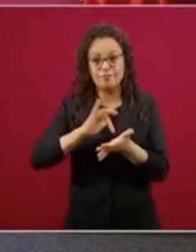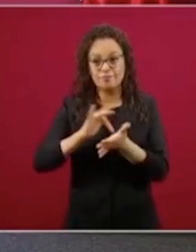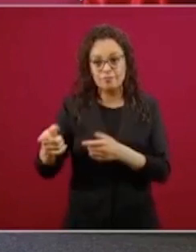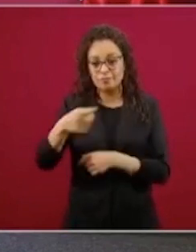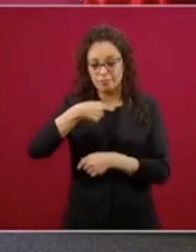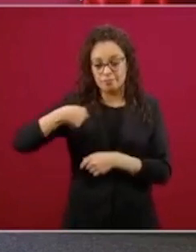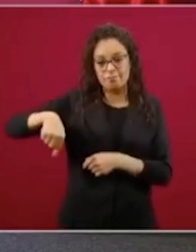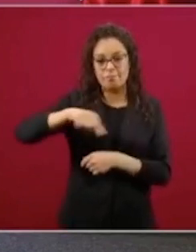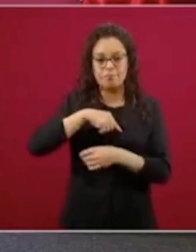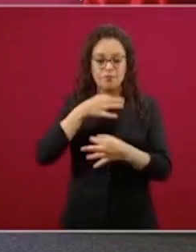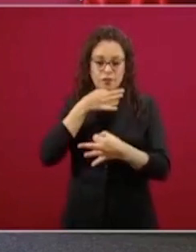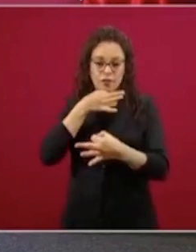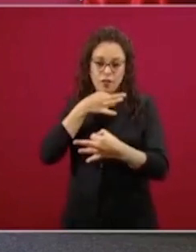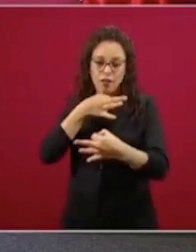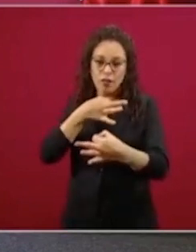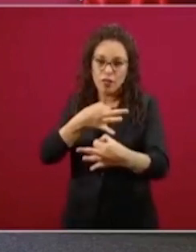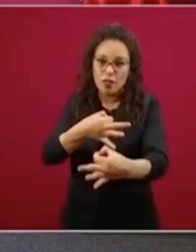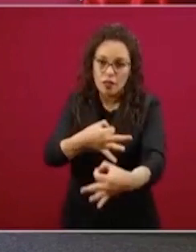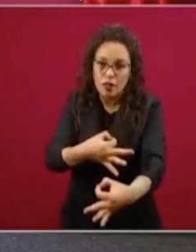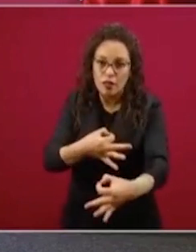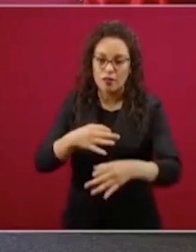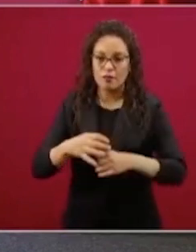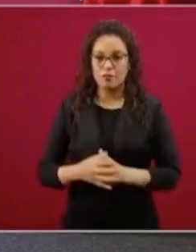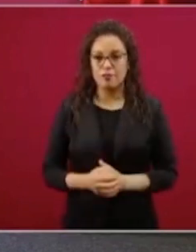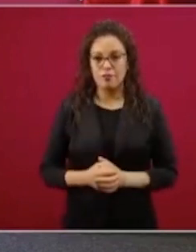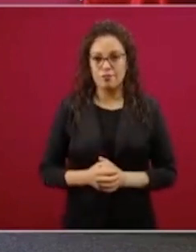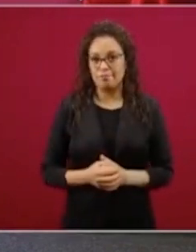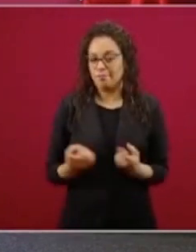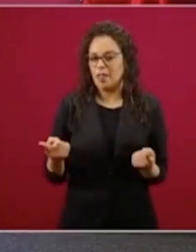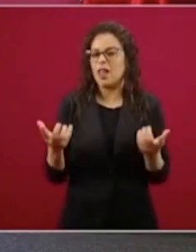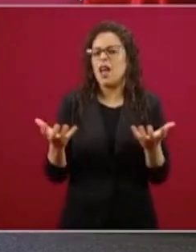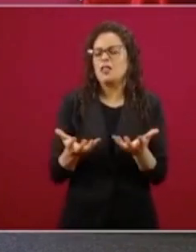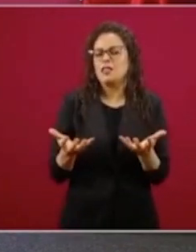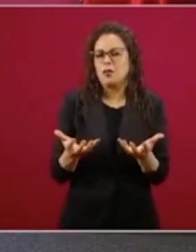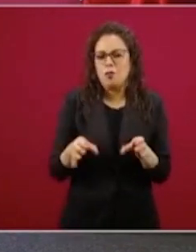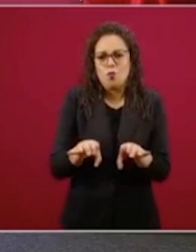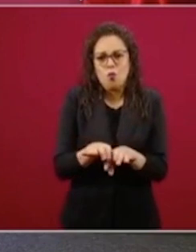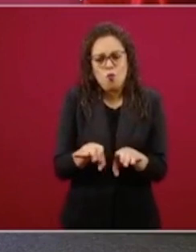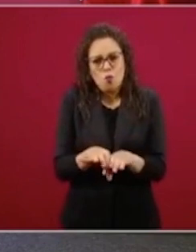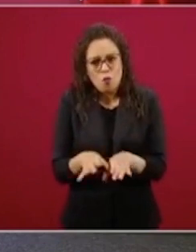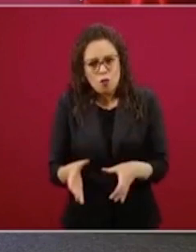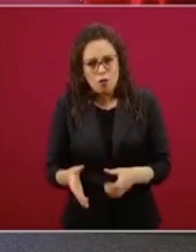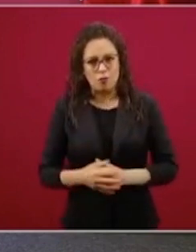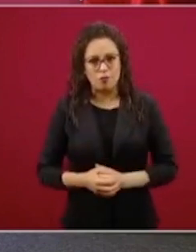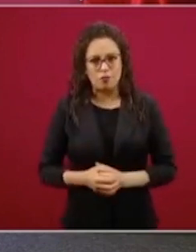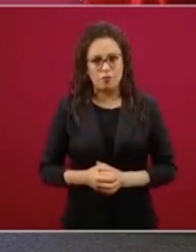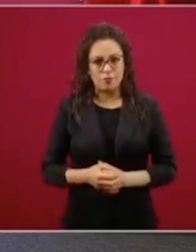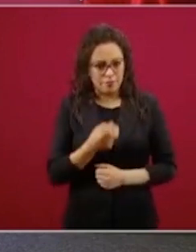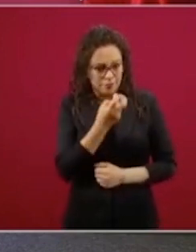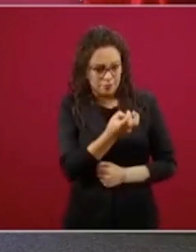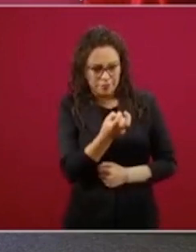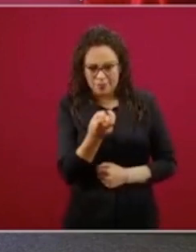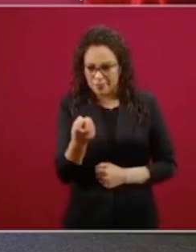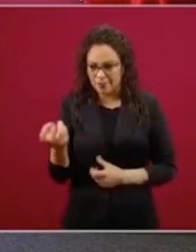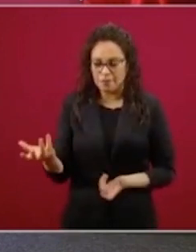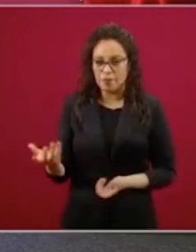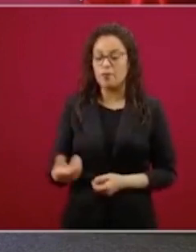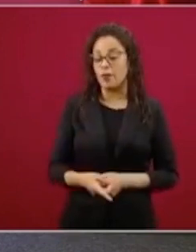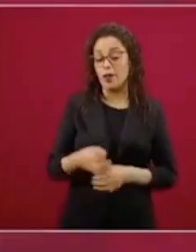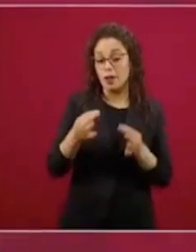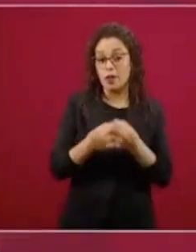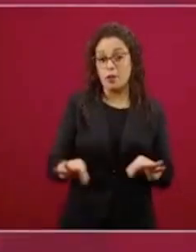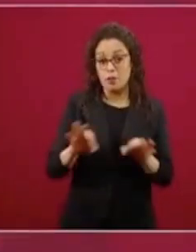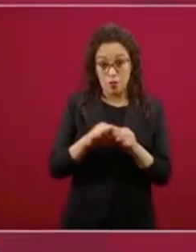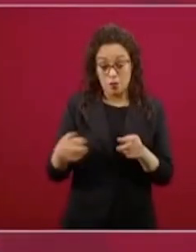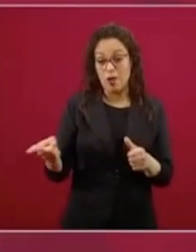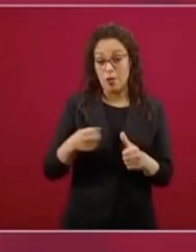Y qué hacer, la gran pregunta, qué hacer frente a esto. En primer lugar, conocer el fenómeno. En